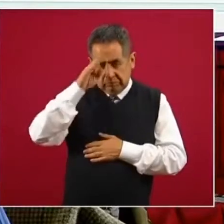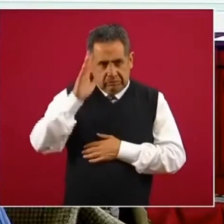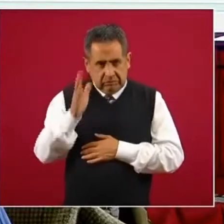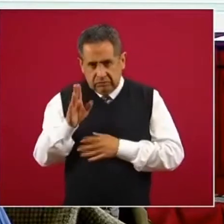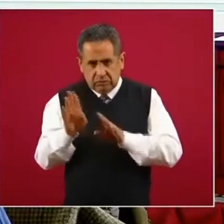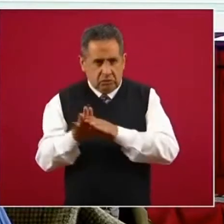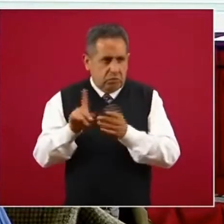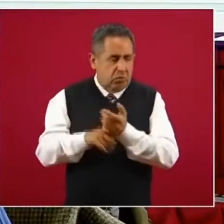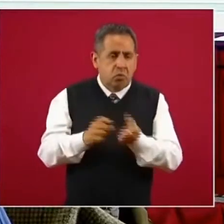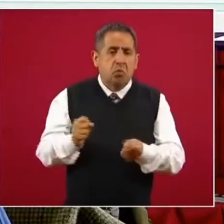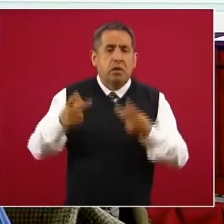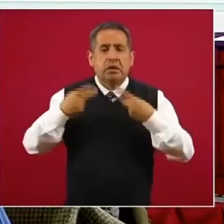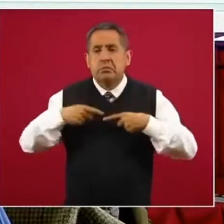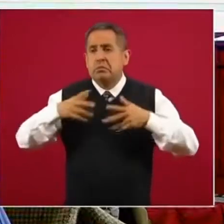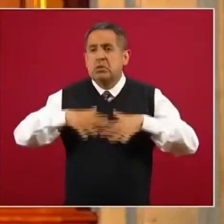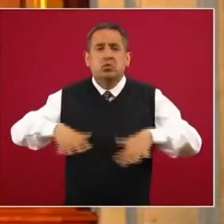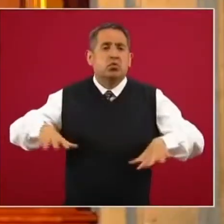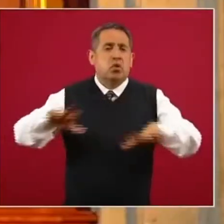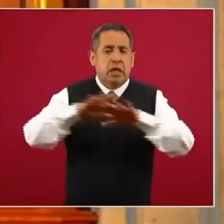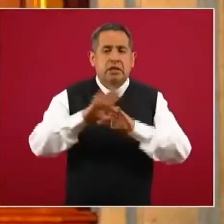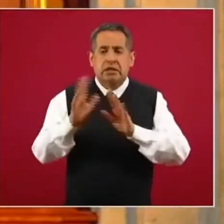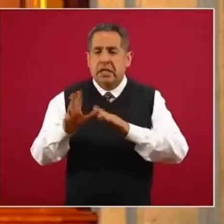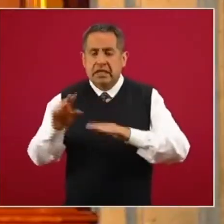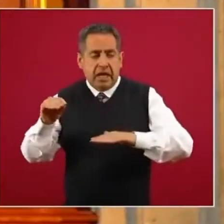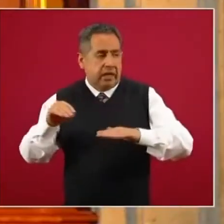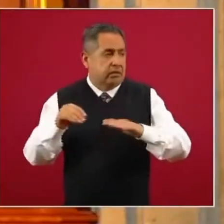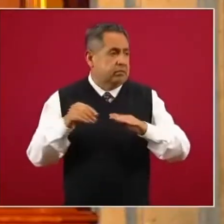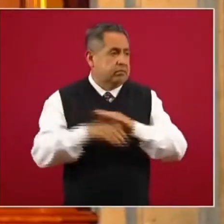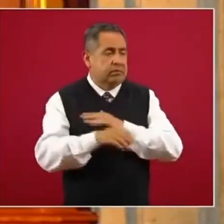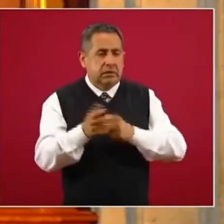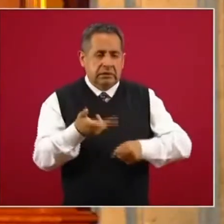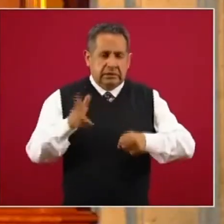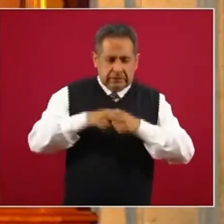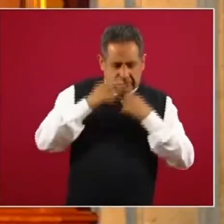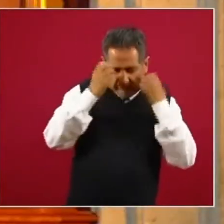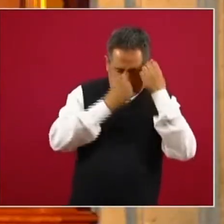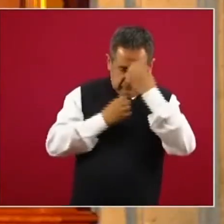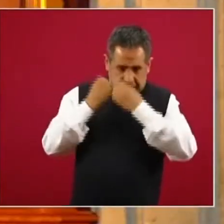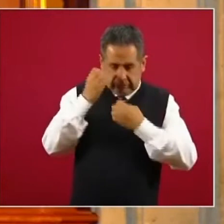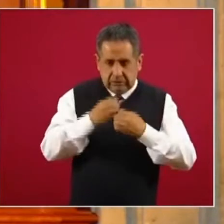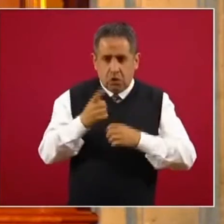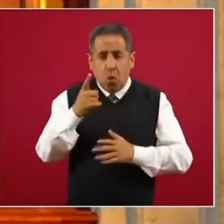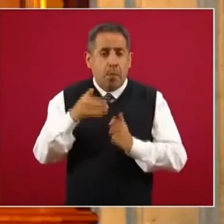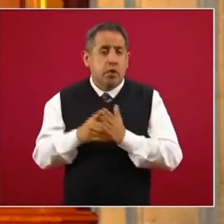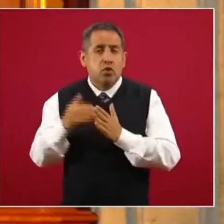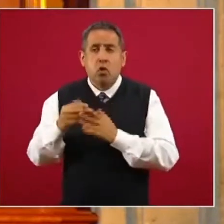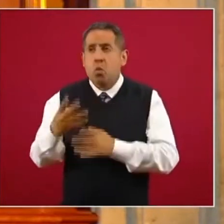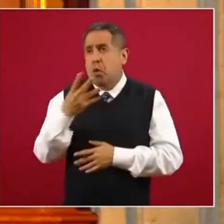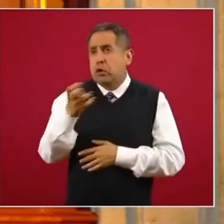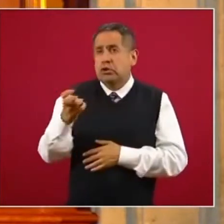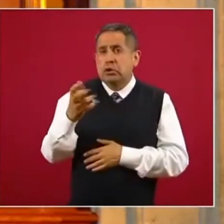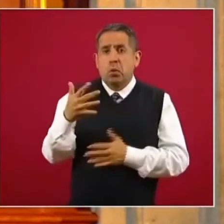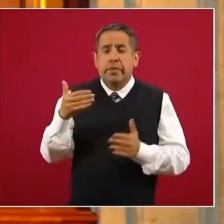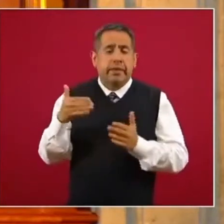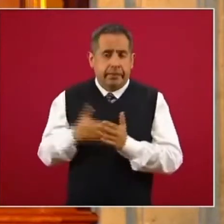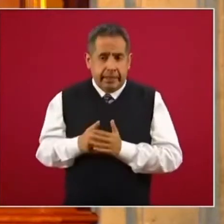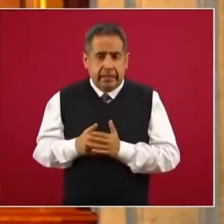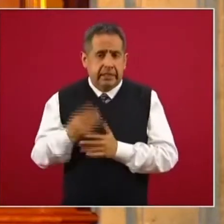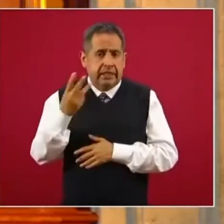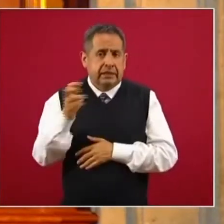de las personas que han sido ingresadas a protocolo de estudio. Esto es un millón cuatrocientas cincuenta mil